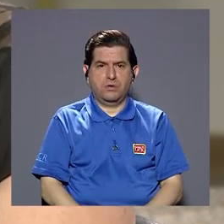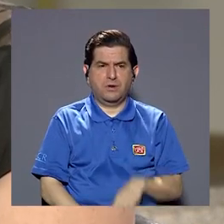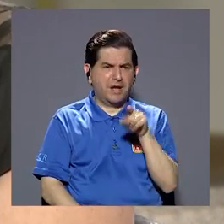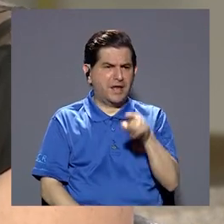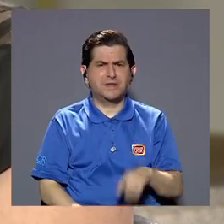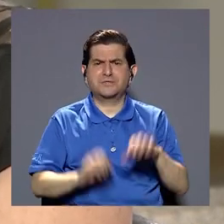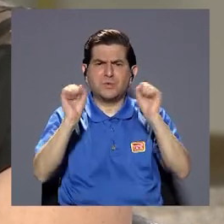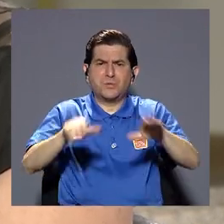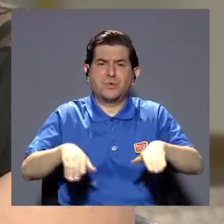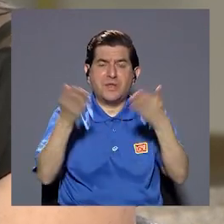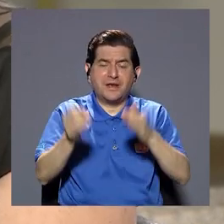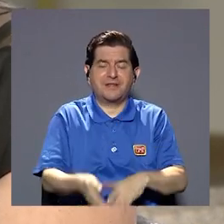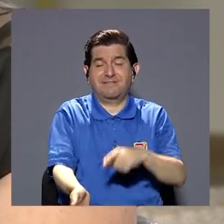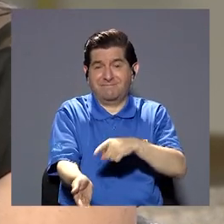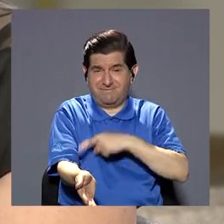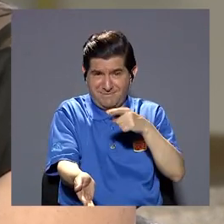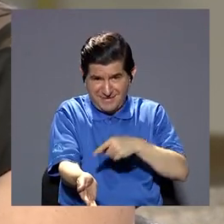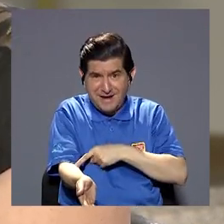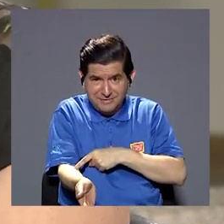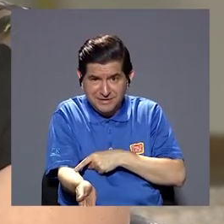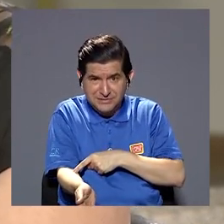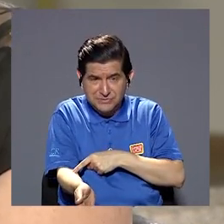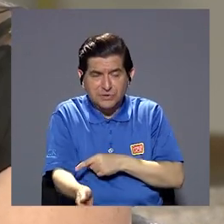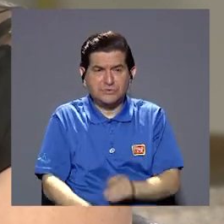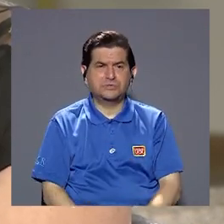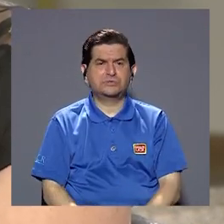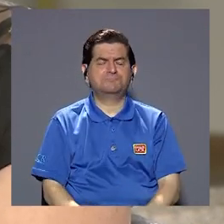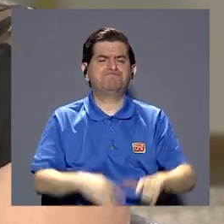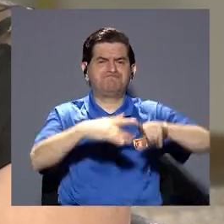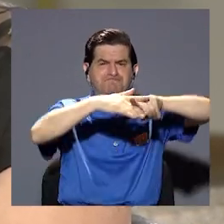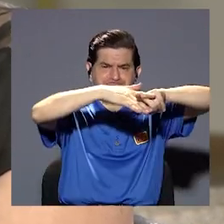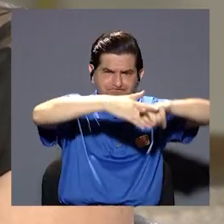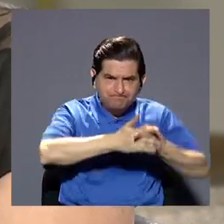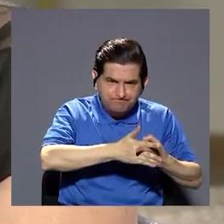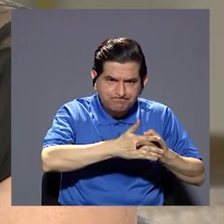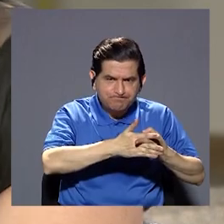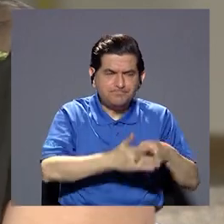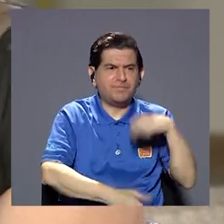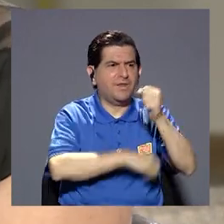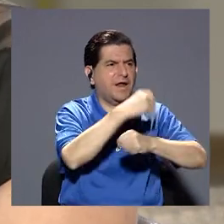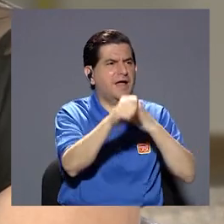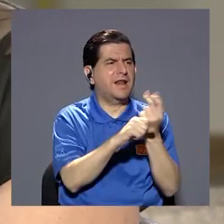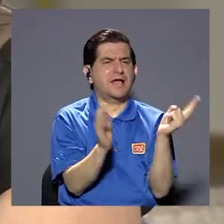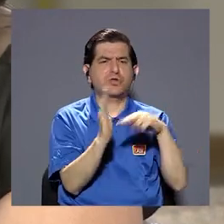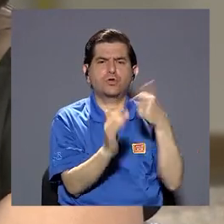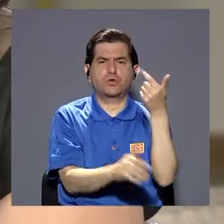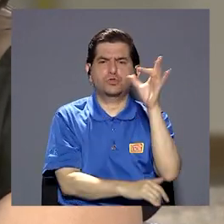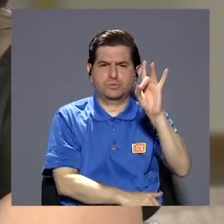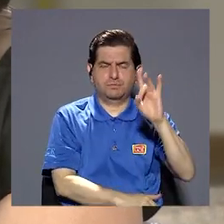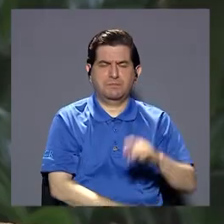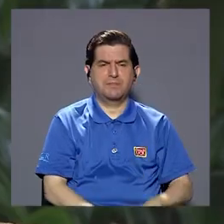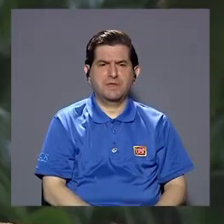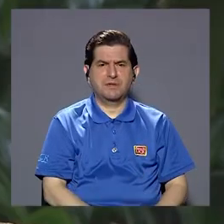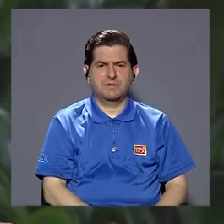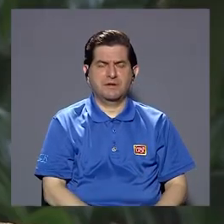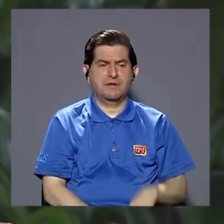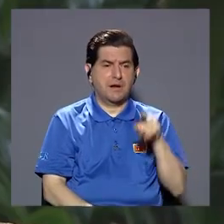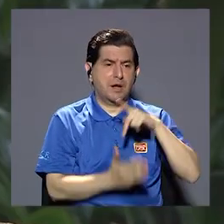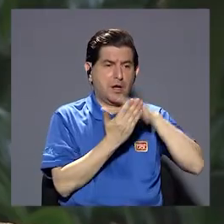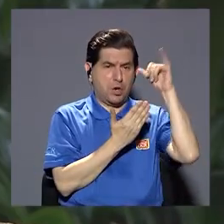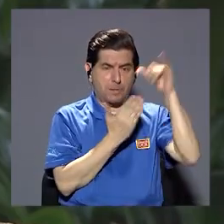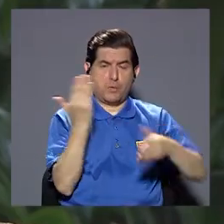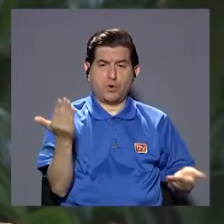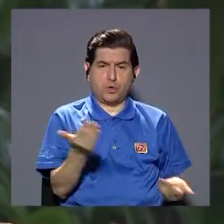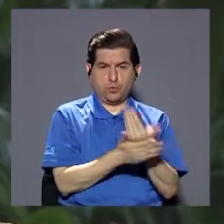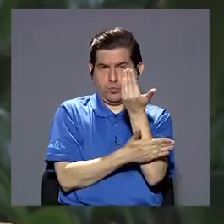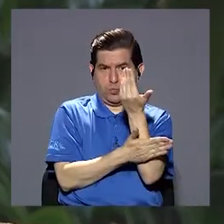y aumentar el número de pacientes diabéticos controlados como como lograron eso los diabéticos